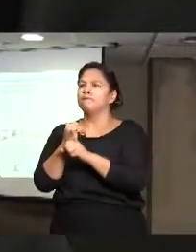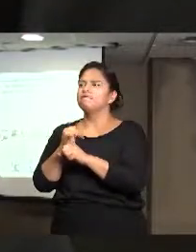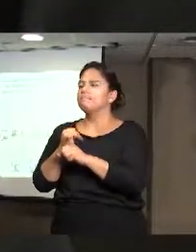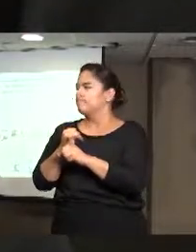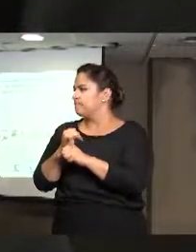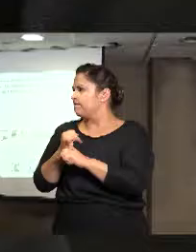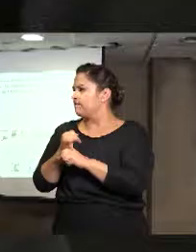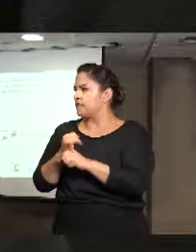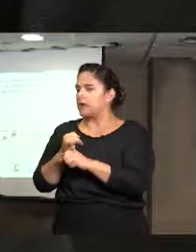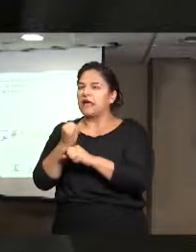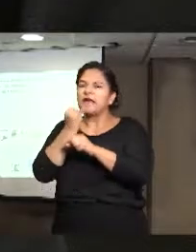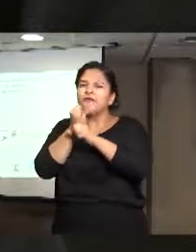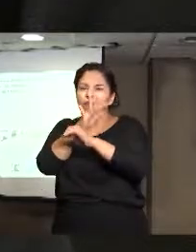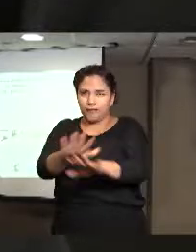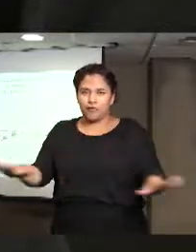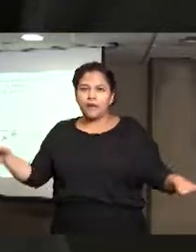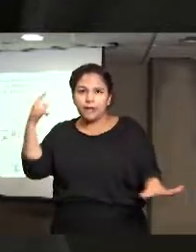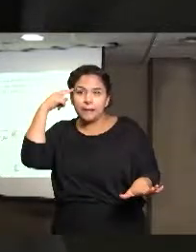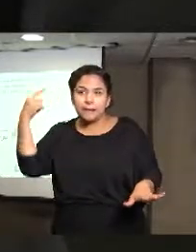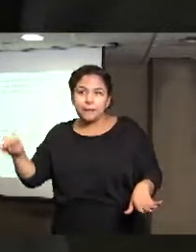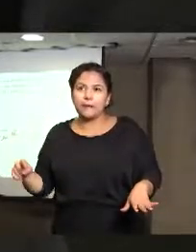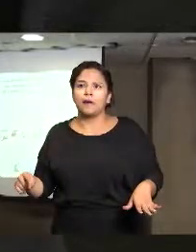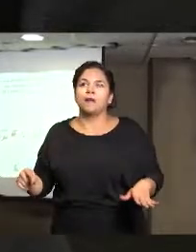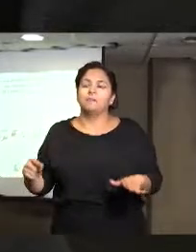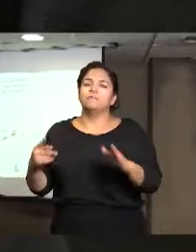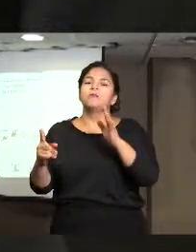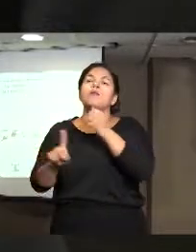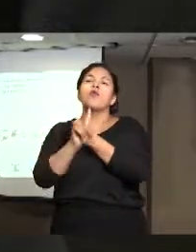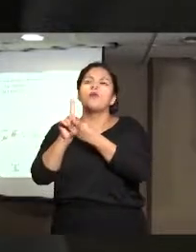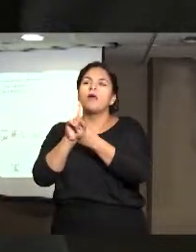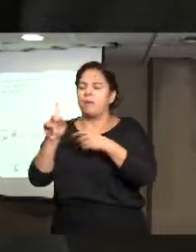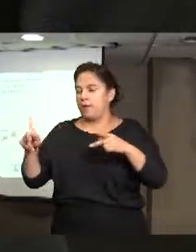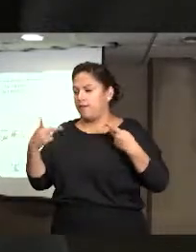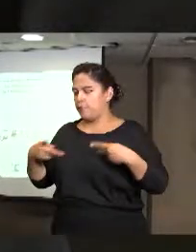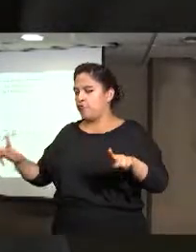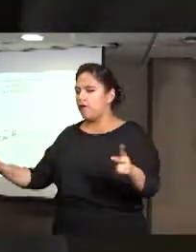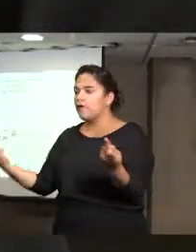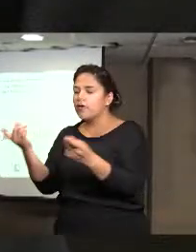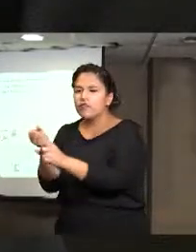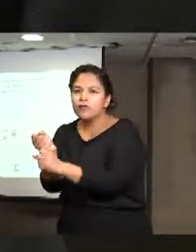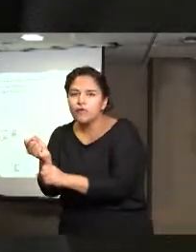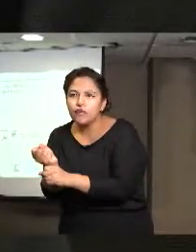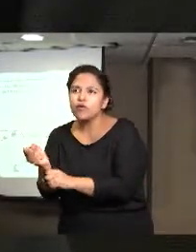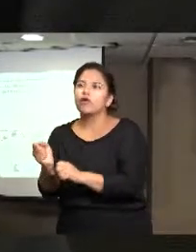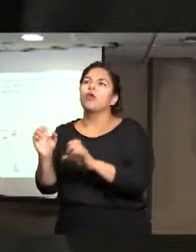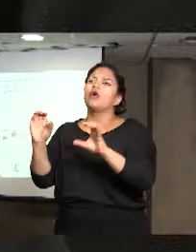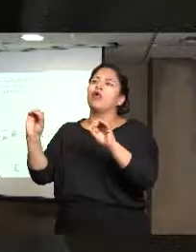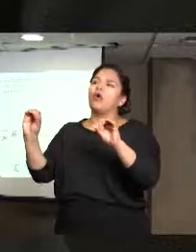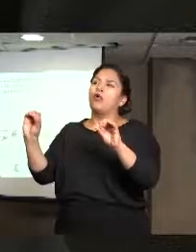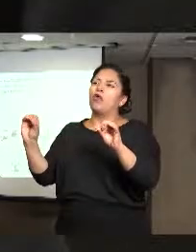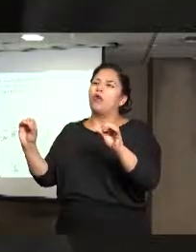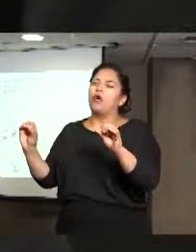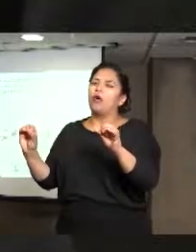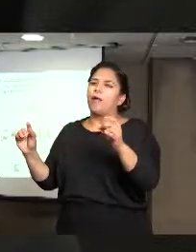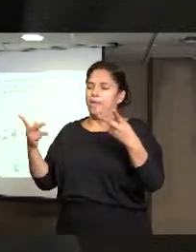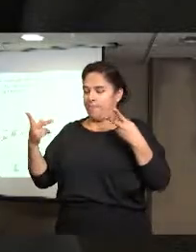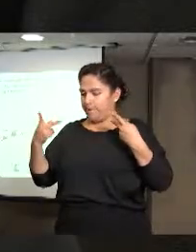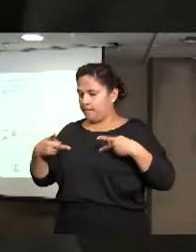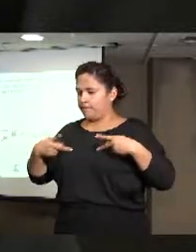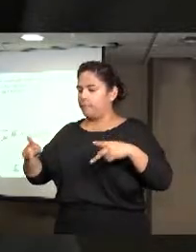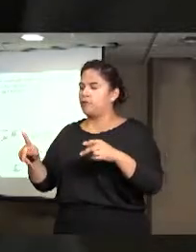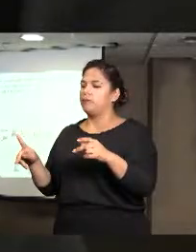una información interesante en torno a cómo ha crecido o cómo se ha eliminado la trata en México,